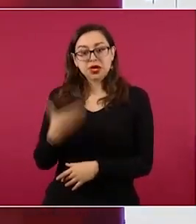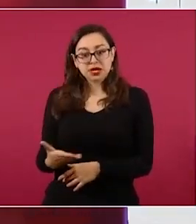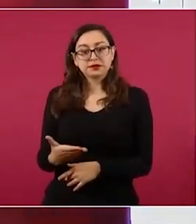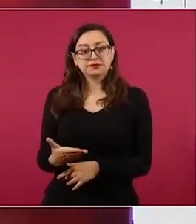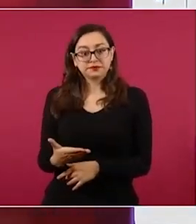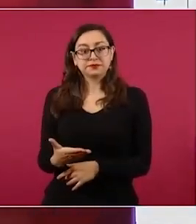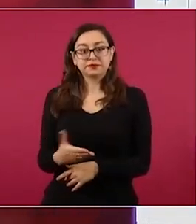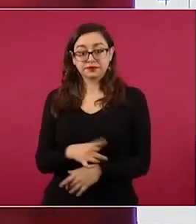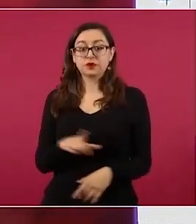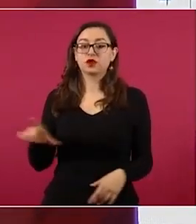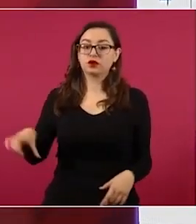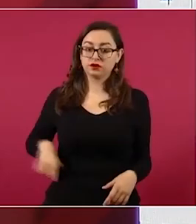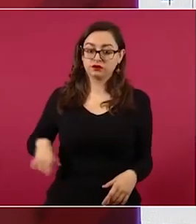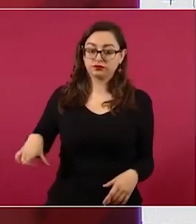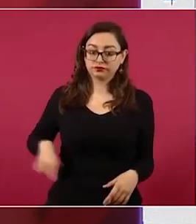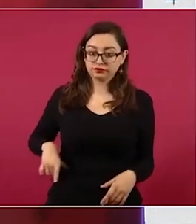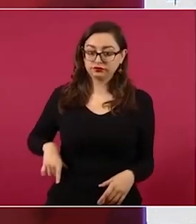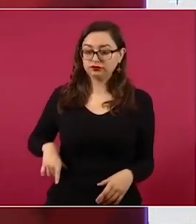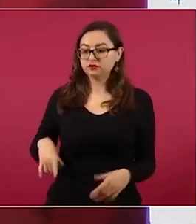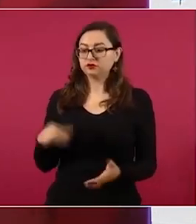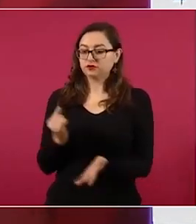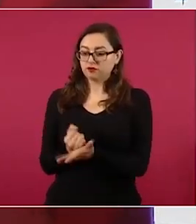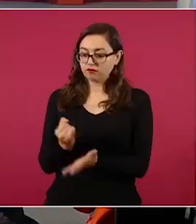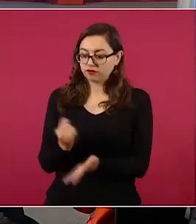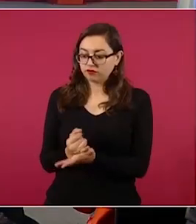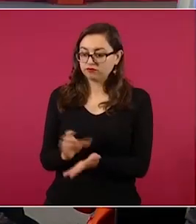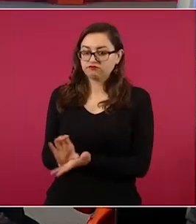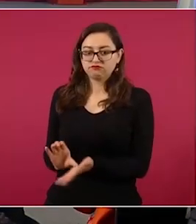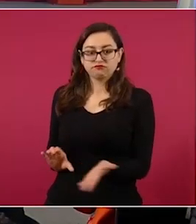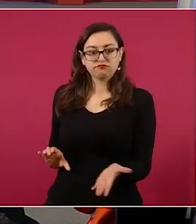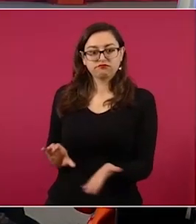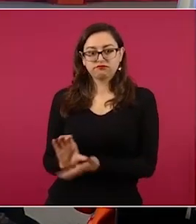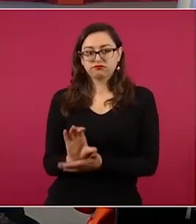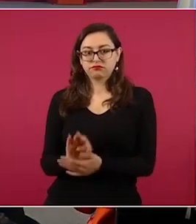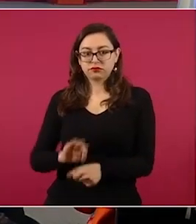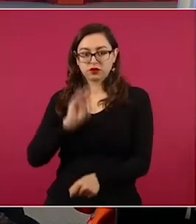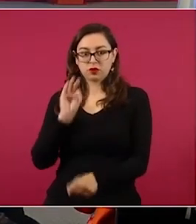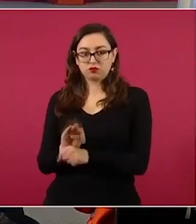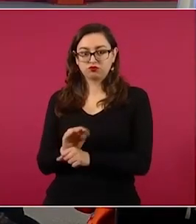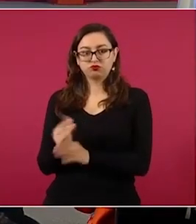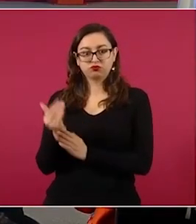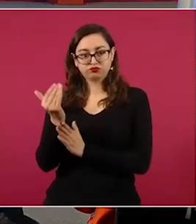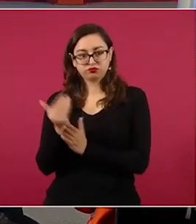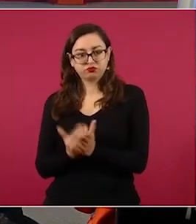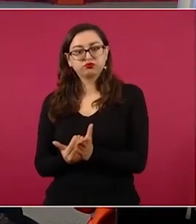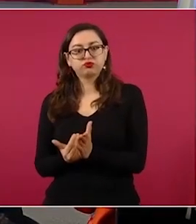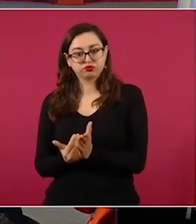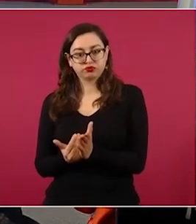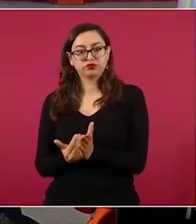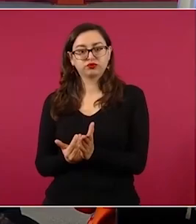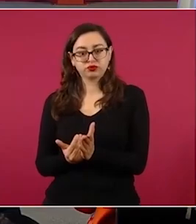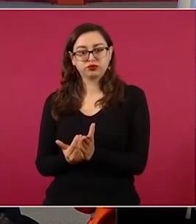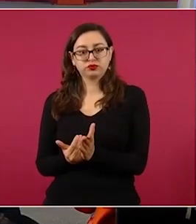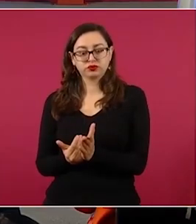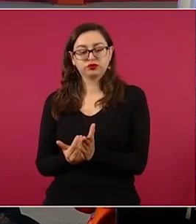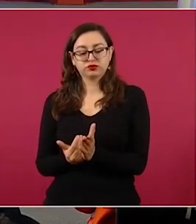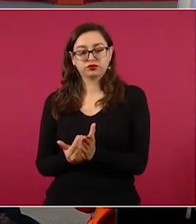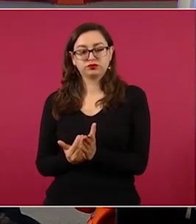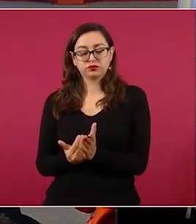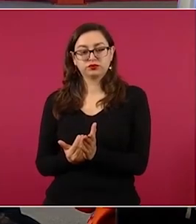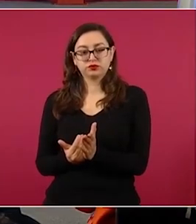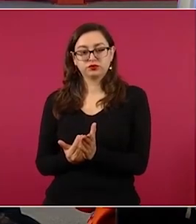por eso esta inflación de 8.2,